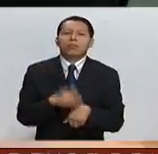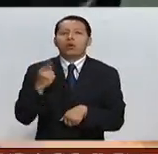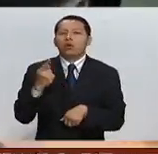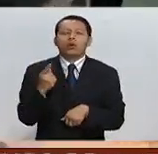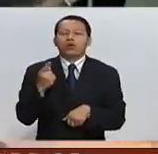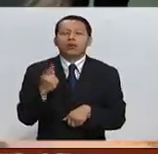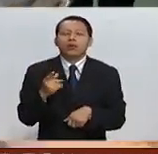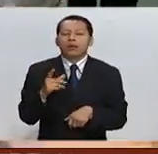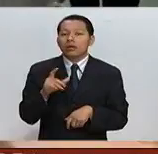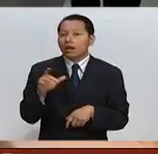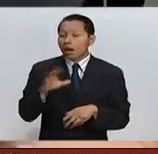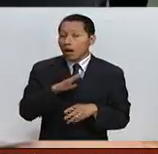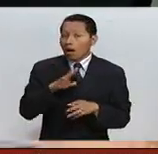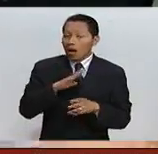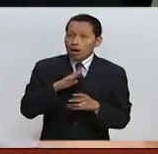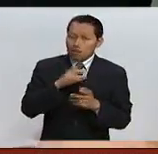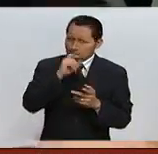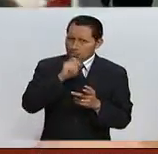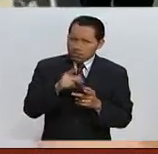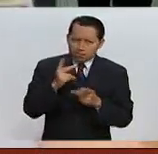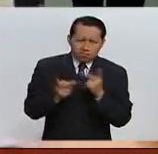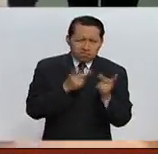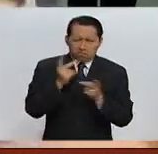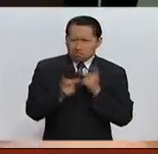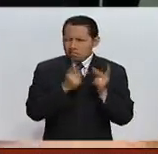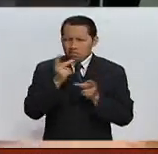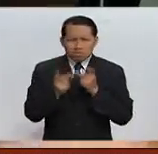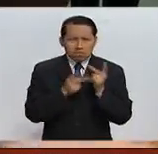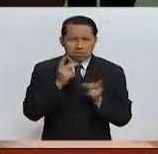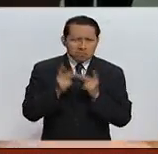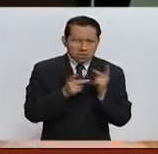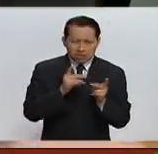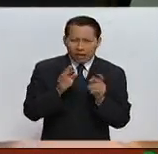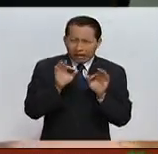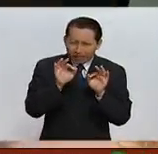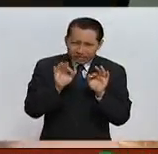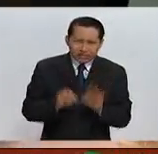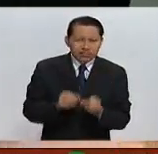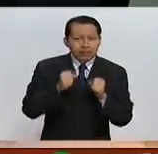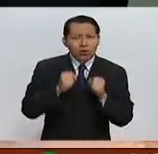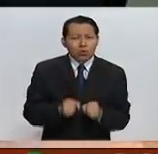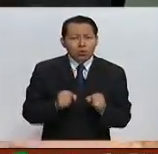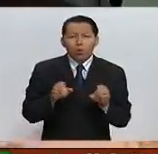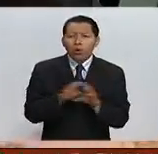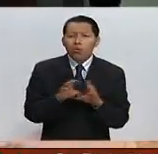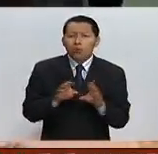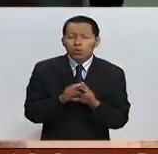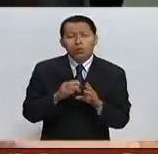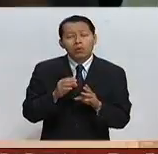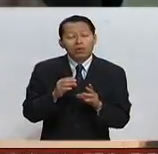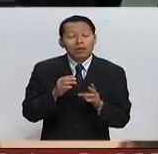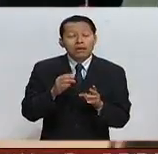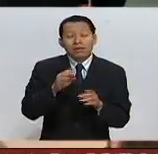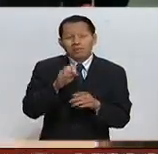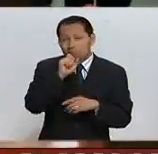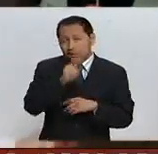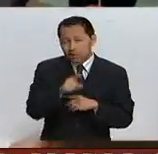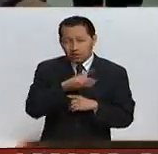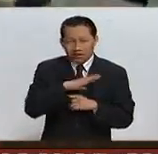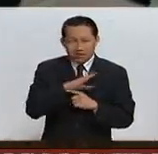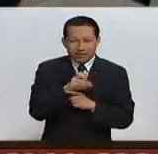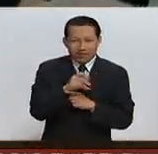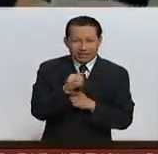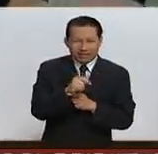rondeos, ninguno de los rondeos en esta ocasión pudo predecir que la campaña por el LIF, la campaña para salirse a la Unión